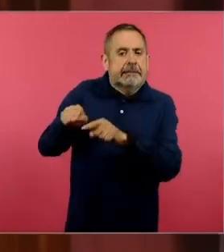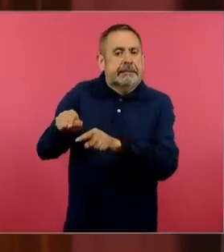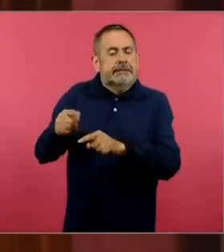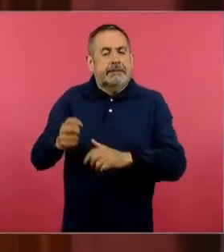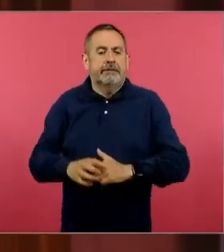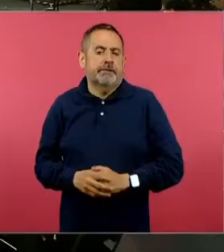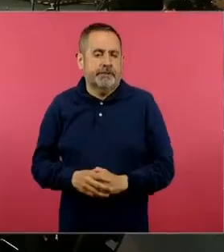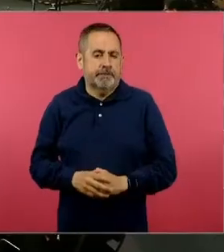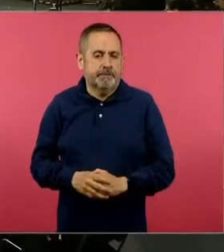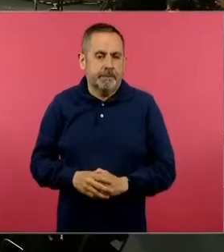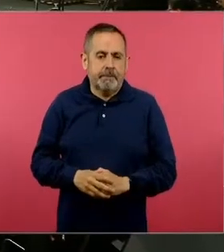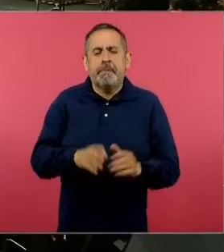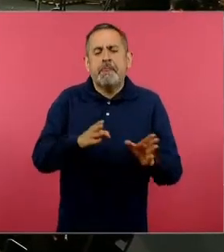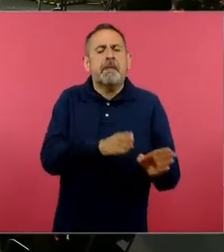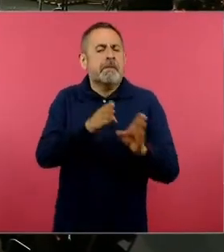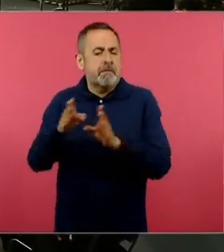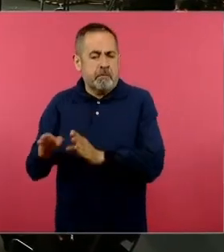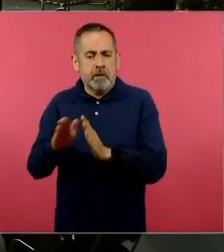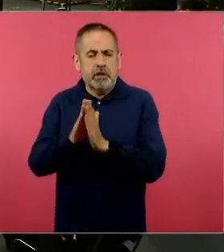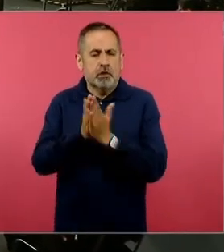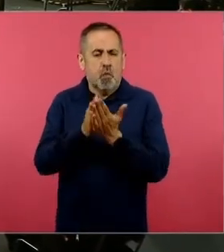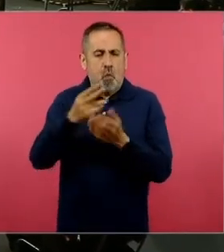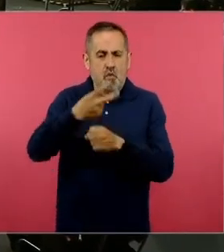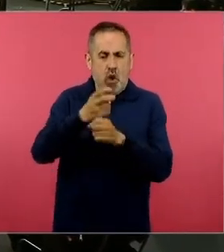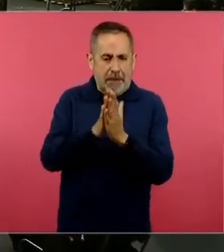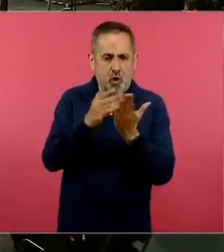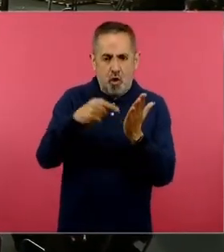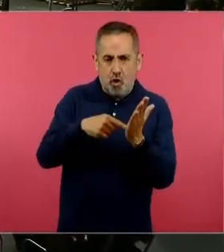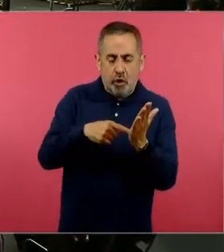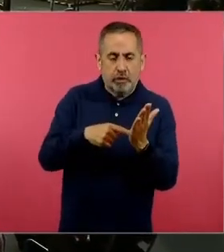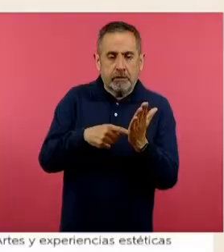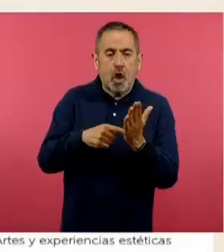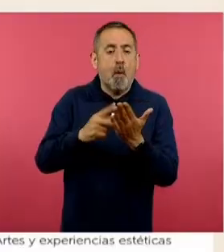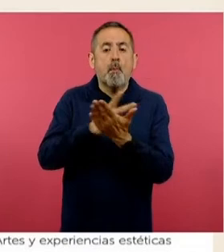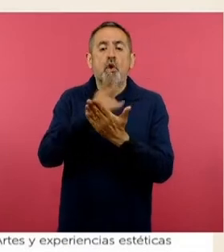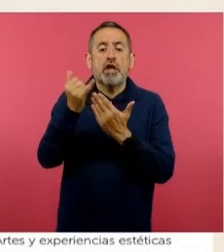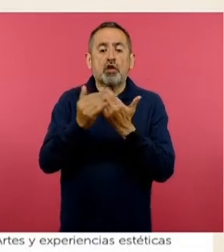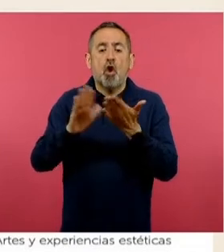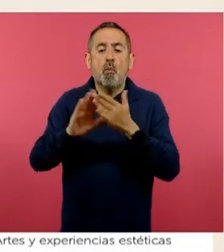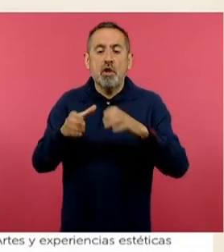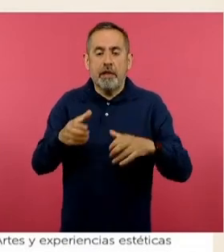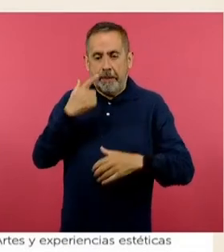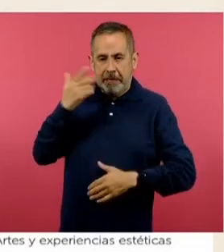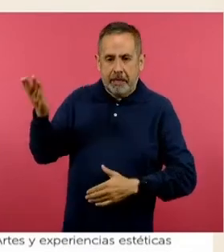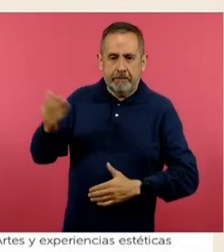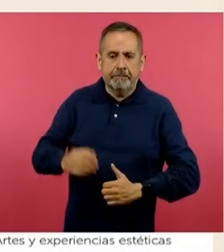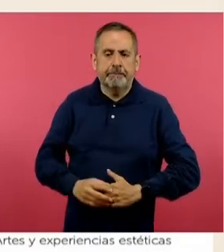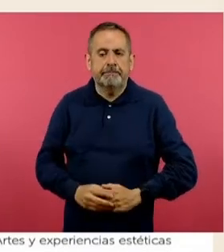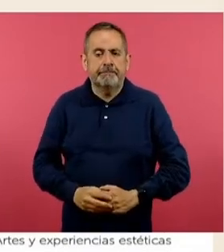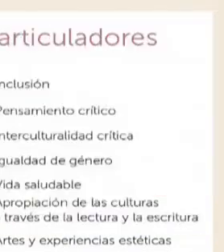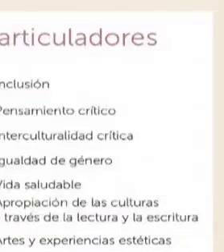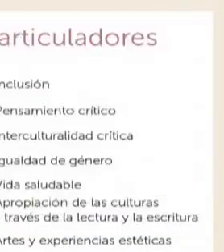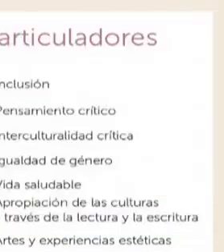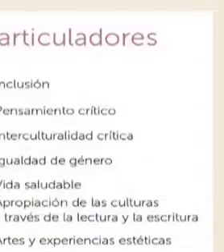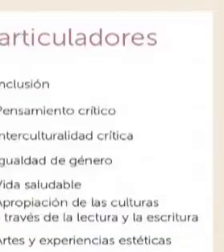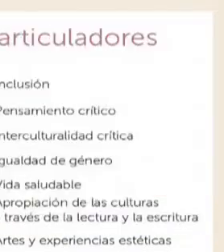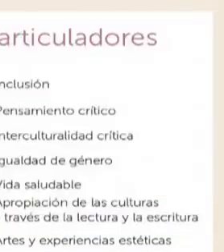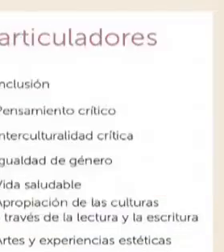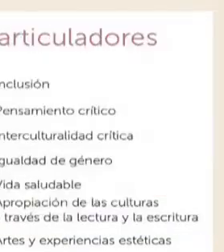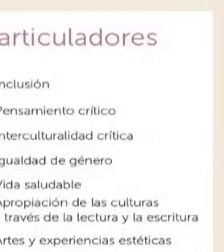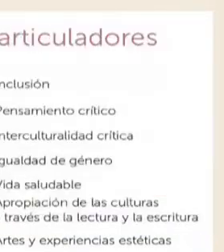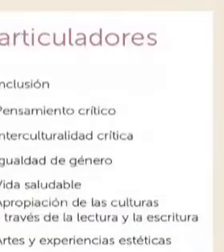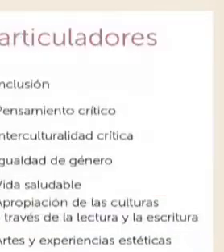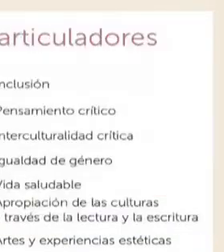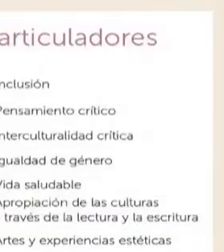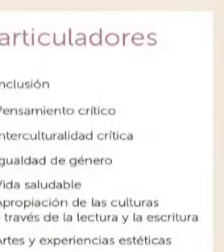Para el segundo libro, que es Proyectos Comunitarios, este involucra a la comunidad para explorar un tema de interés común, para mejorar alguna